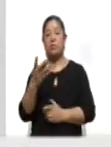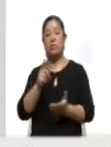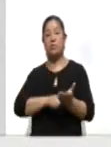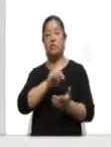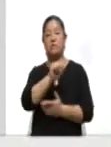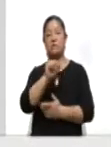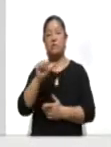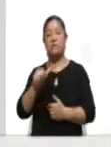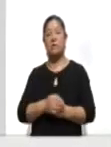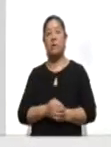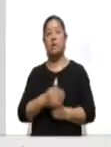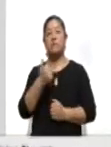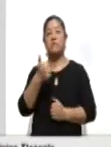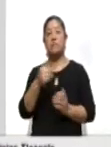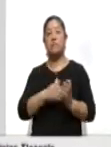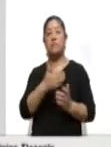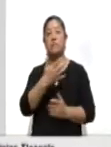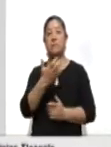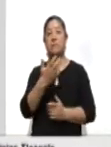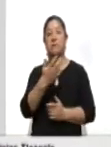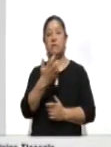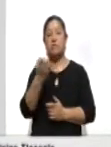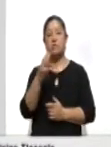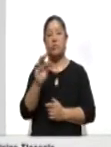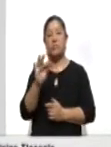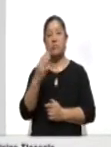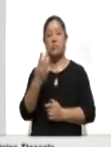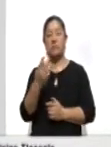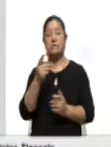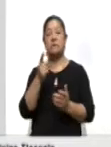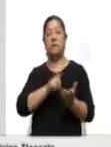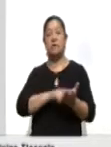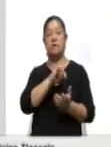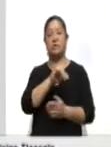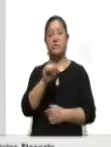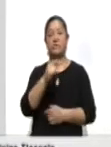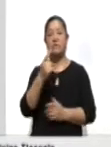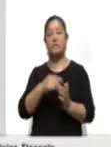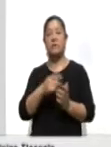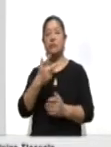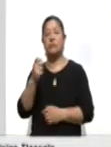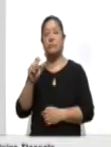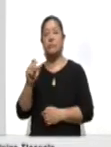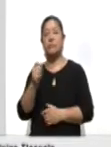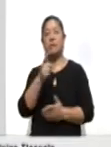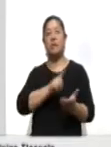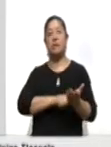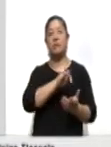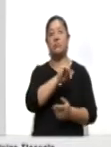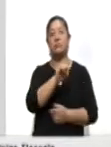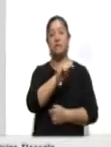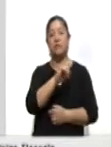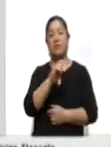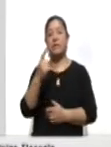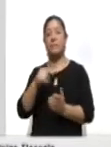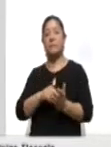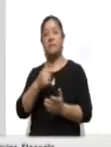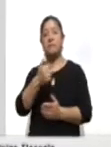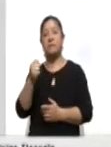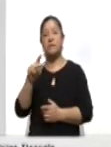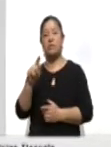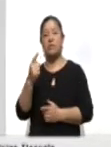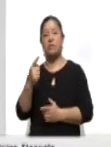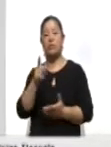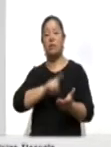se han registrado en la CESA, 6.543 en el IMSS, 1.820 en el Issste y 1.671 en otros